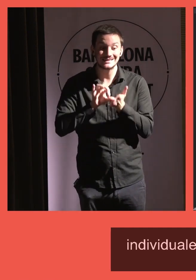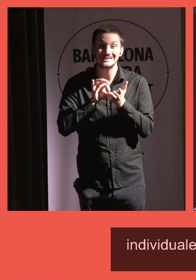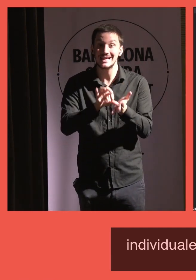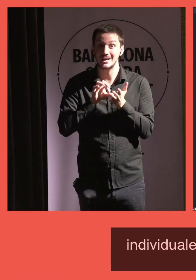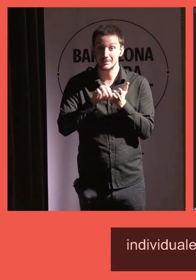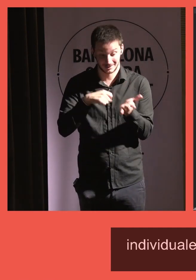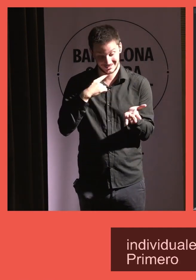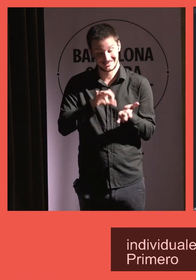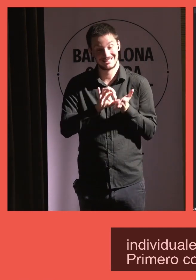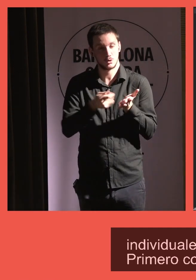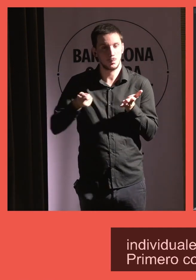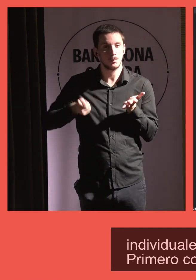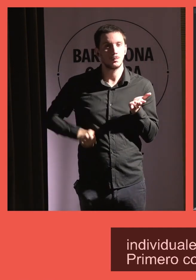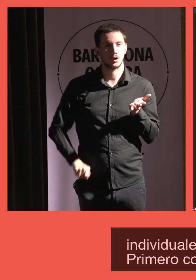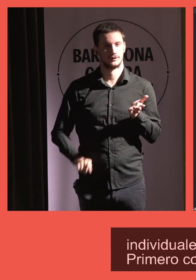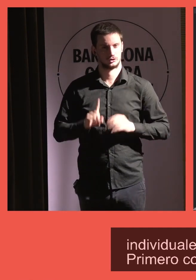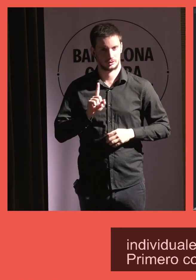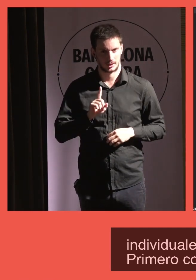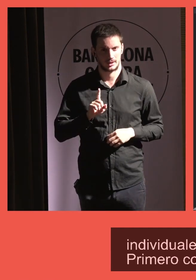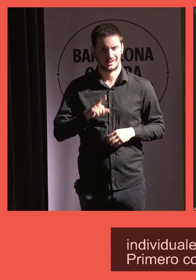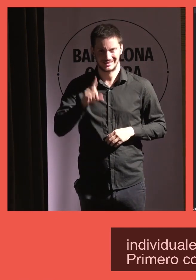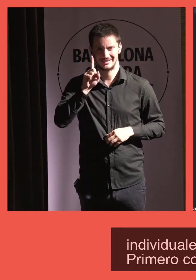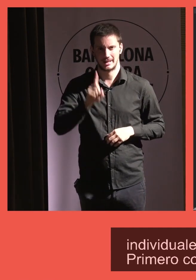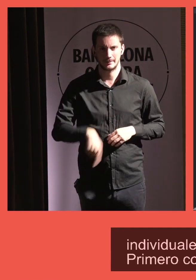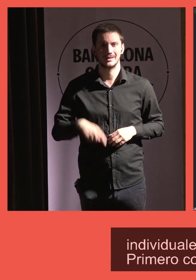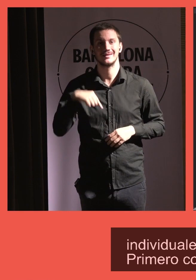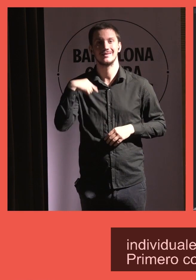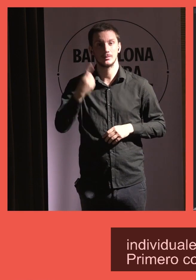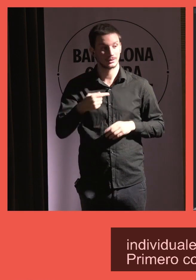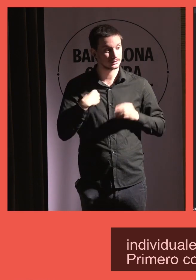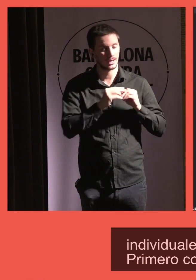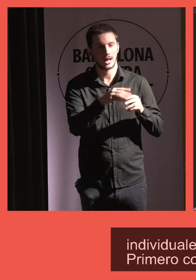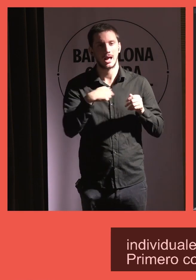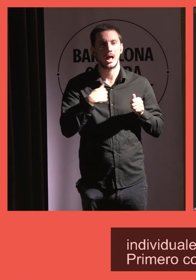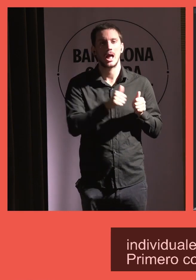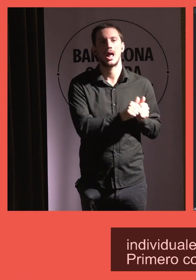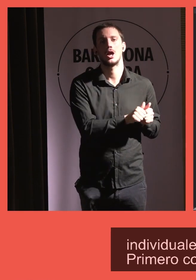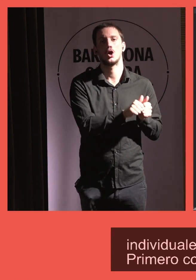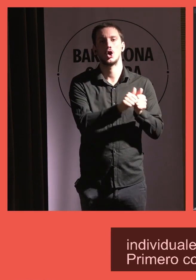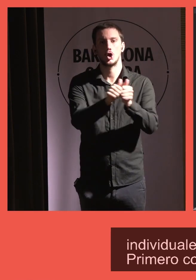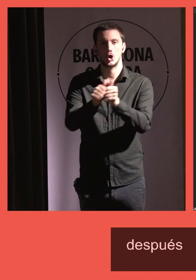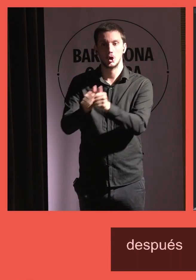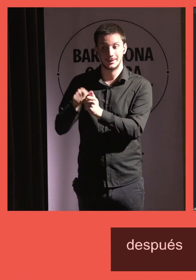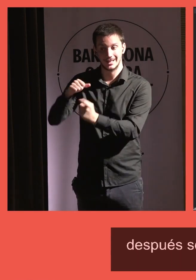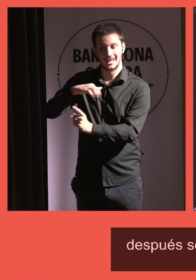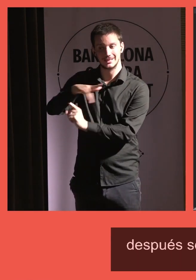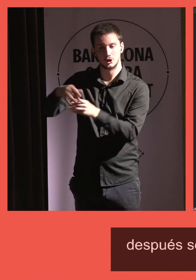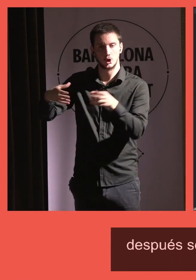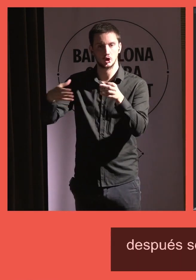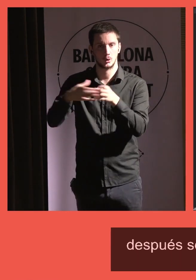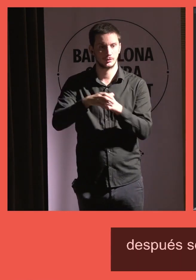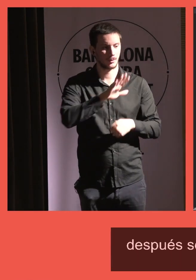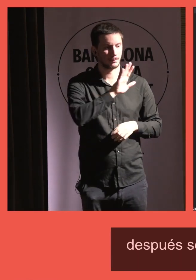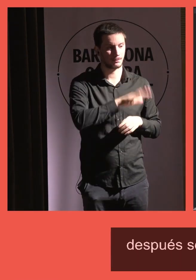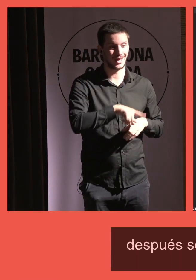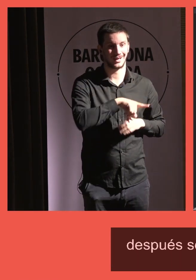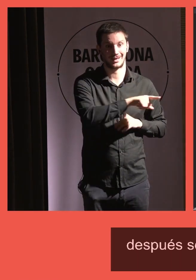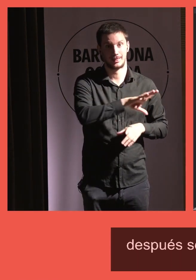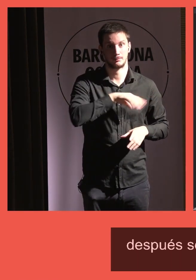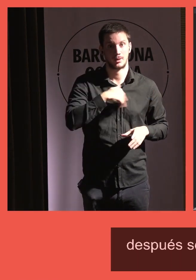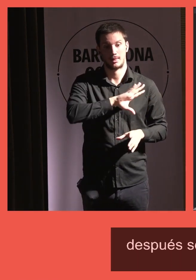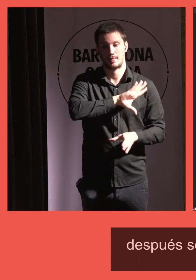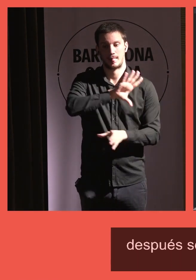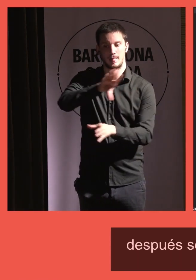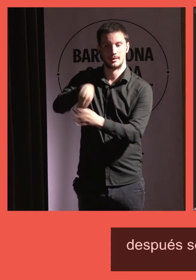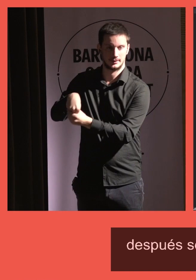¿de acuerdo? En un primer momento, y después lo que se hace es acompañarles, ¿verdad?, al entorno comunitario para que se integren en comunidad. De hecho, ya